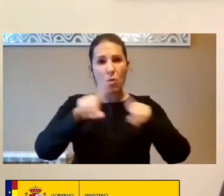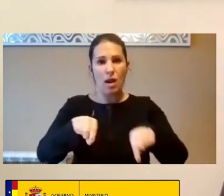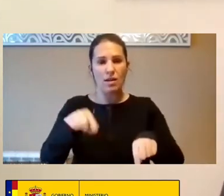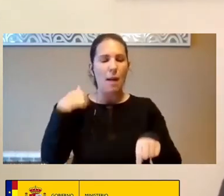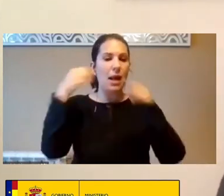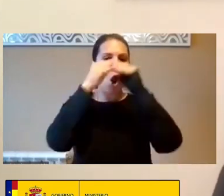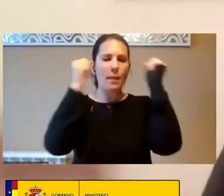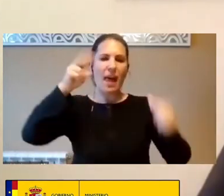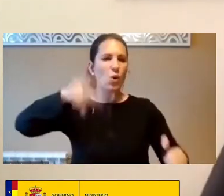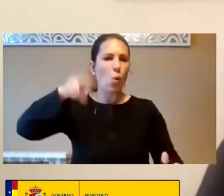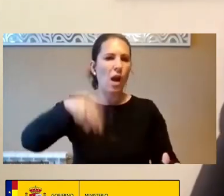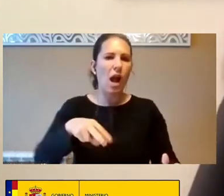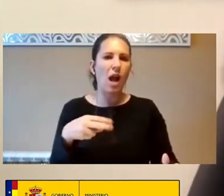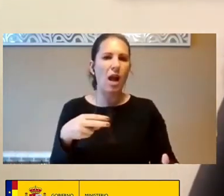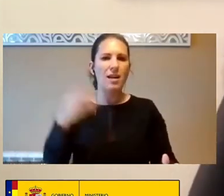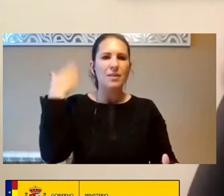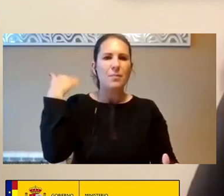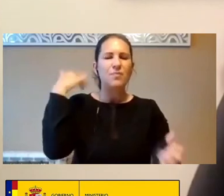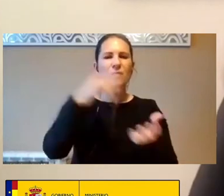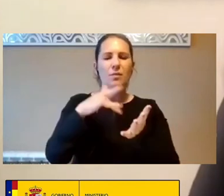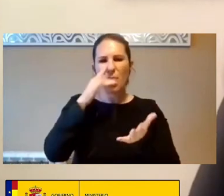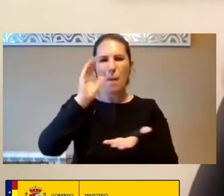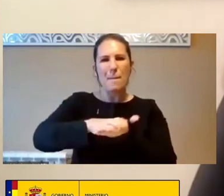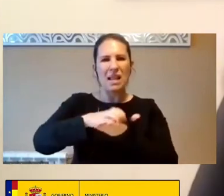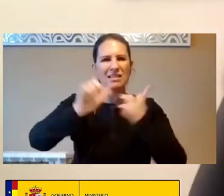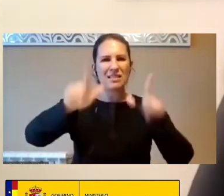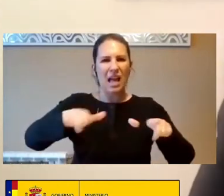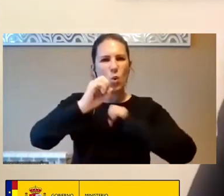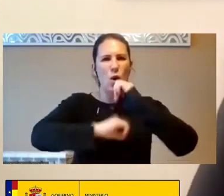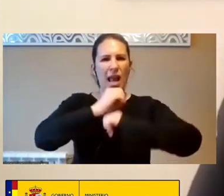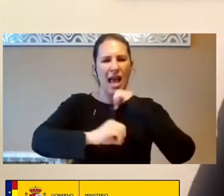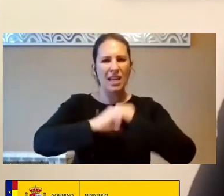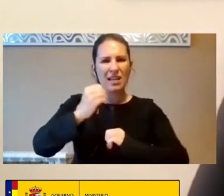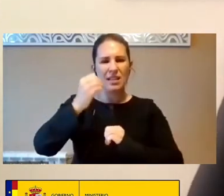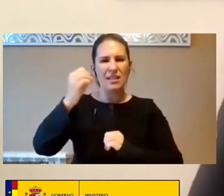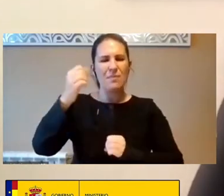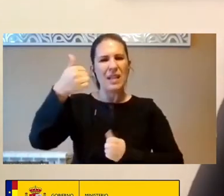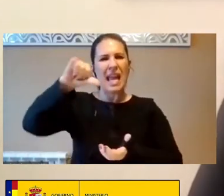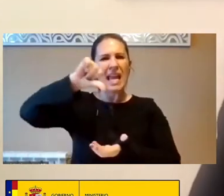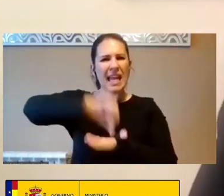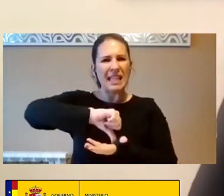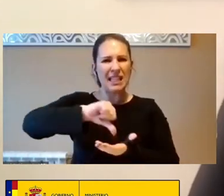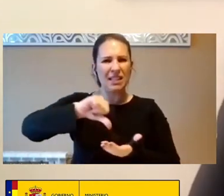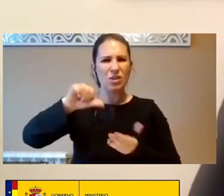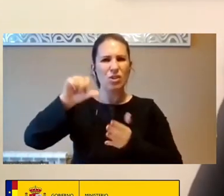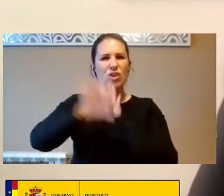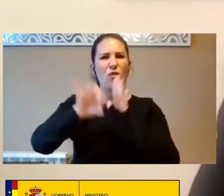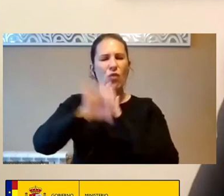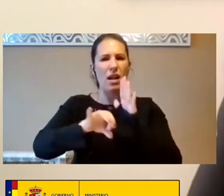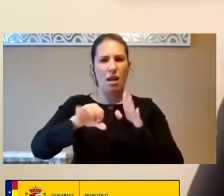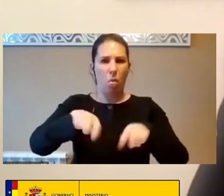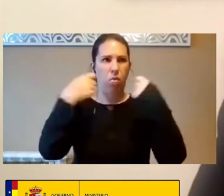Mí Lo Que Pasó Con La Planta Nuclear Iraní Que Tenía Software Desactualizado De Estados Unidos